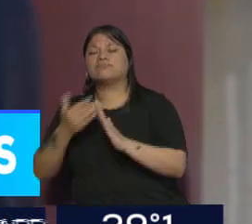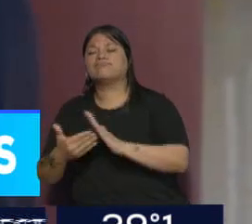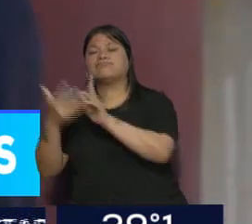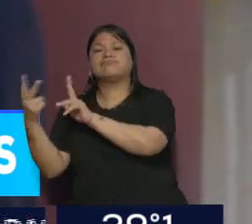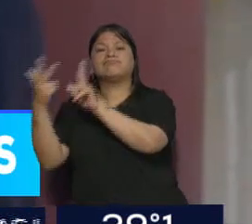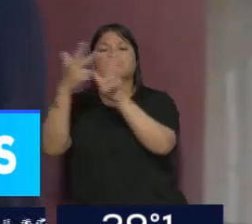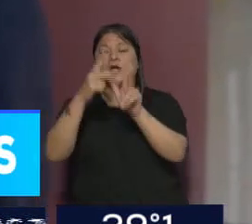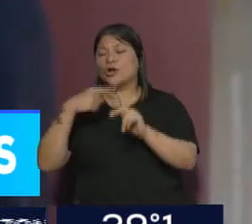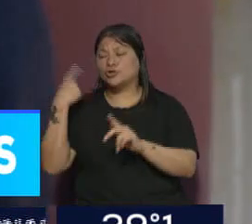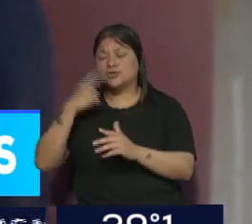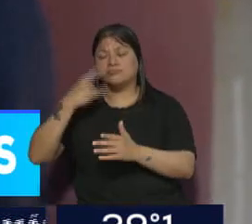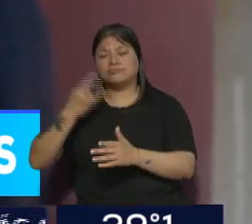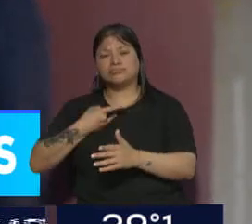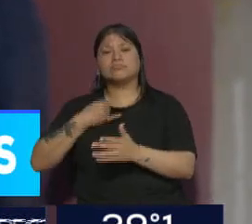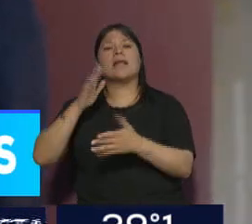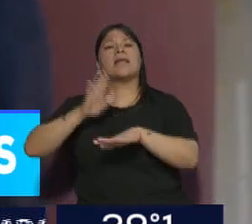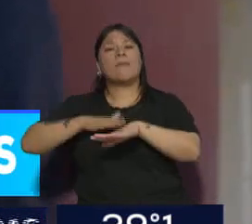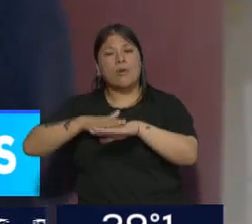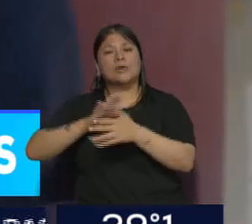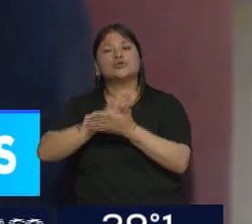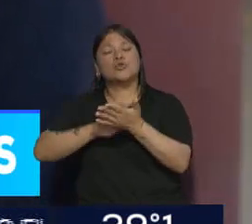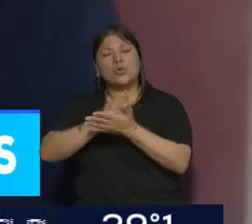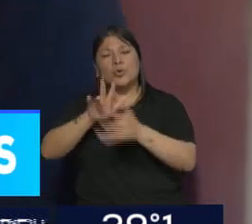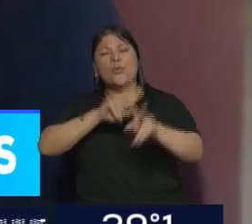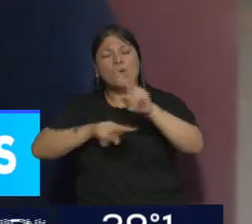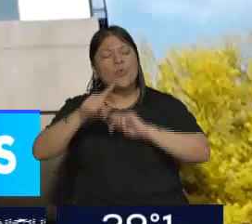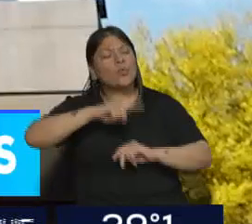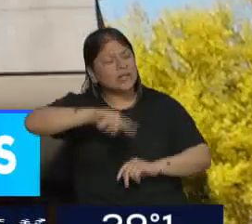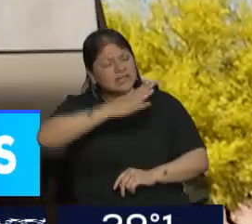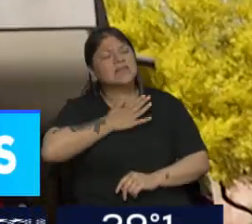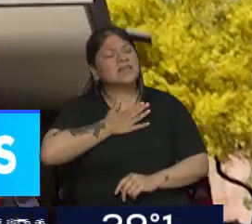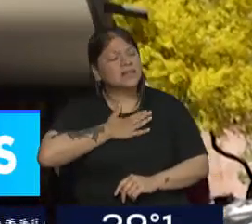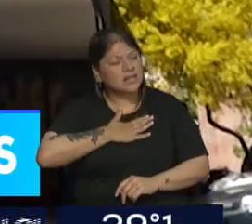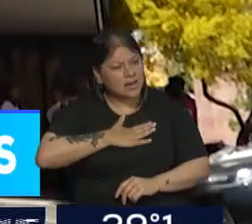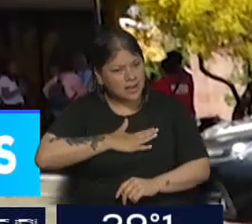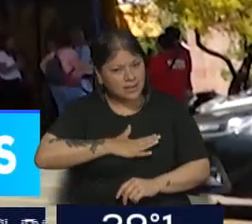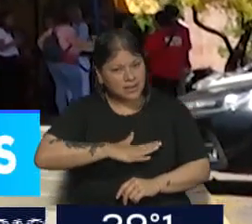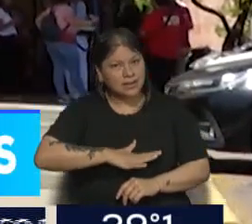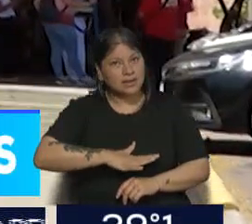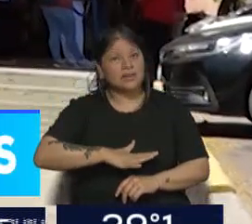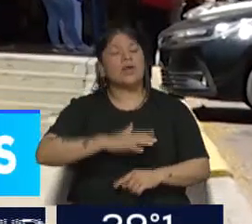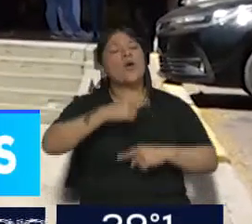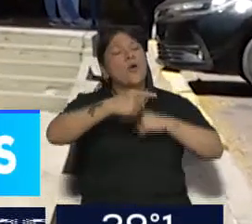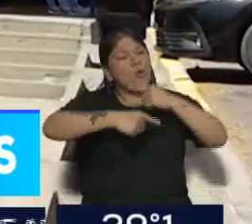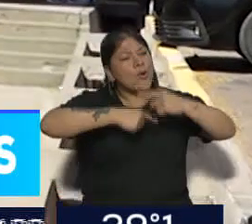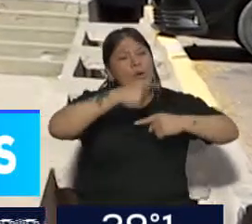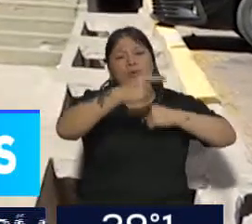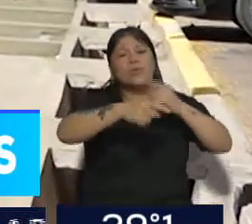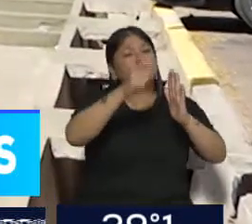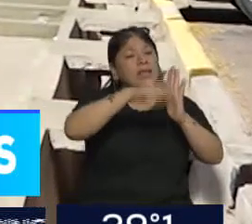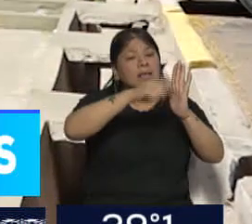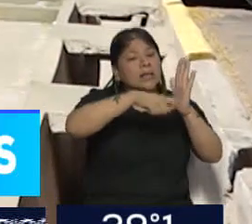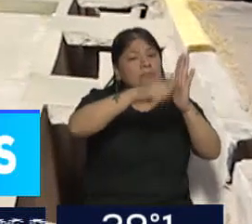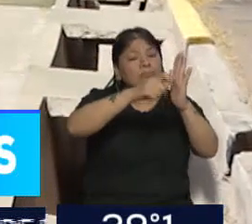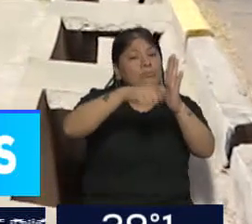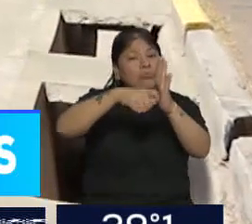buscar todas las soluciones posibles que estén tranquilos y que sigan lo que es el normal proceso de inscripción